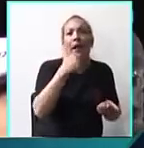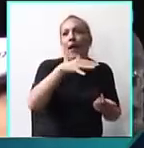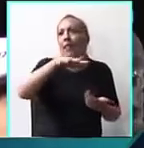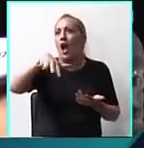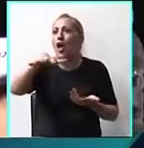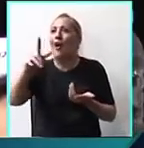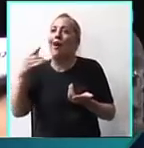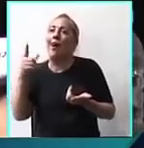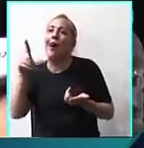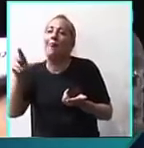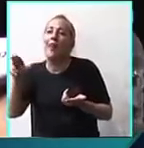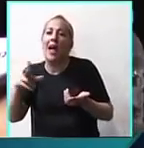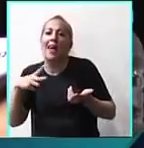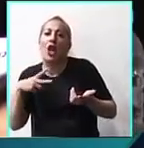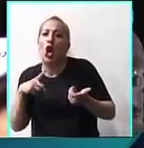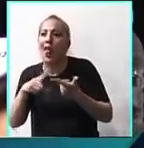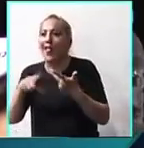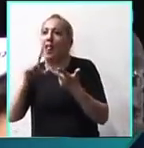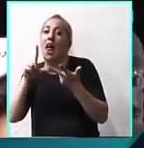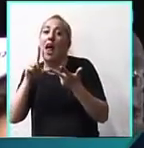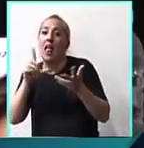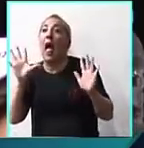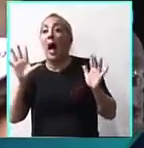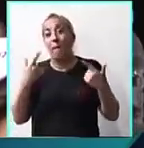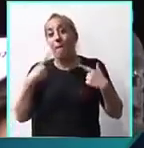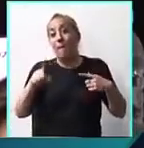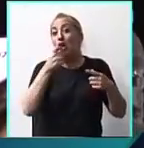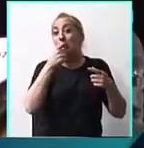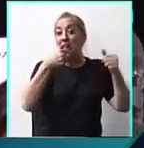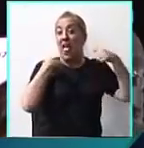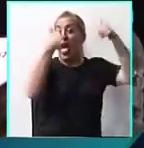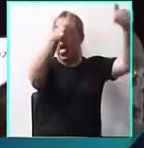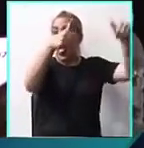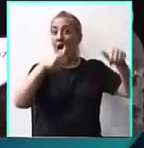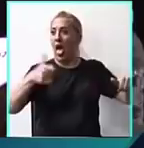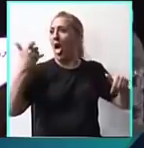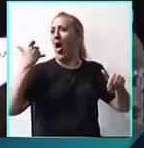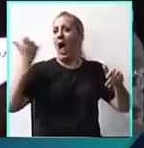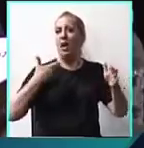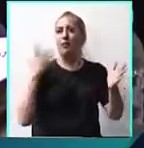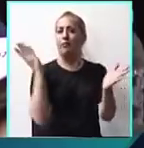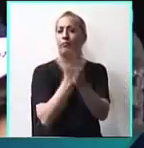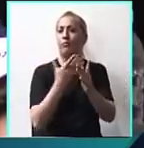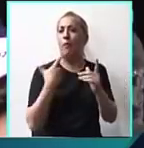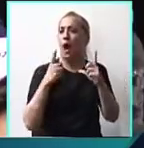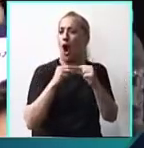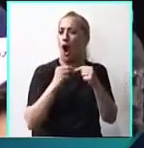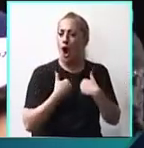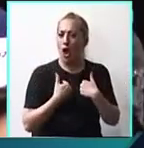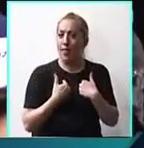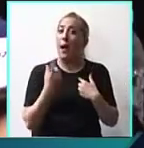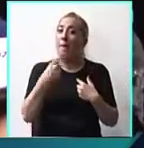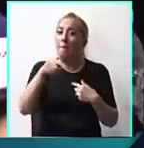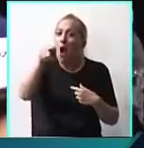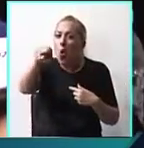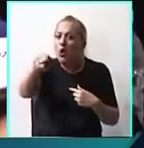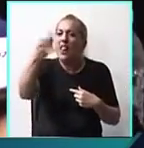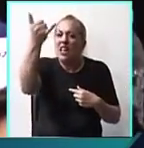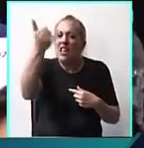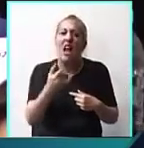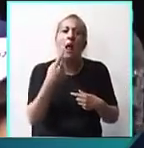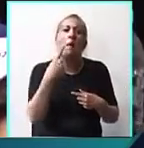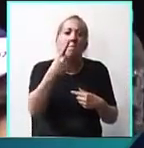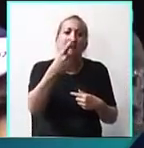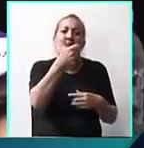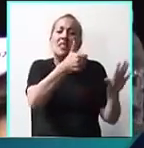Liniers. Ah, Pero si pegamos afiches nos van a aplicar este código. Pero ustedes tienen 1.600 millones